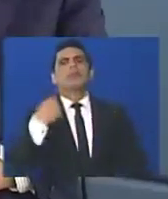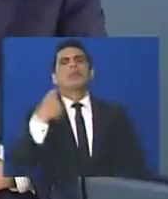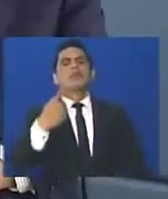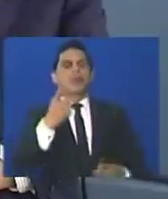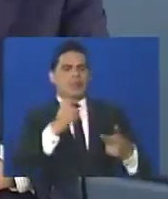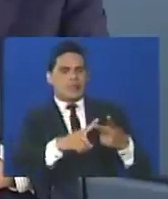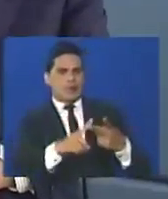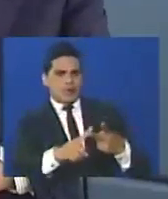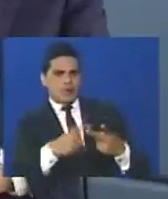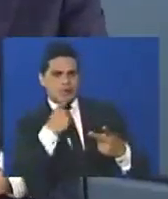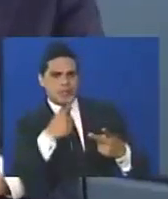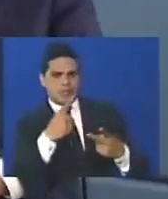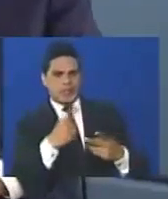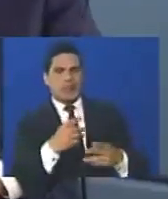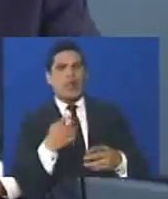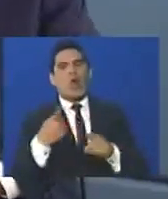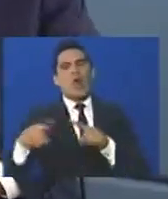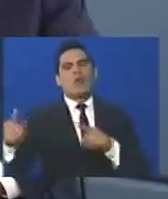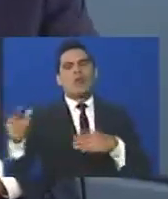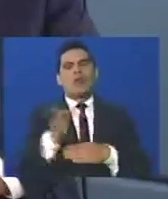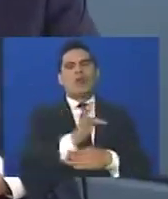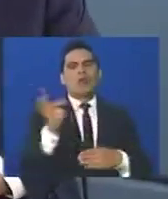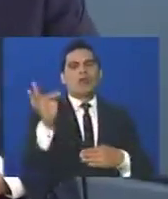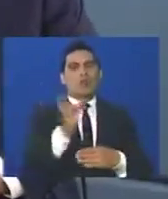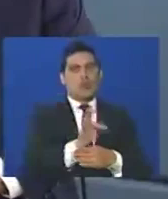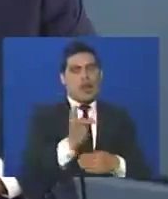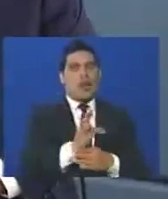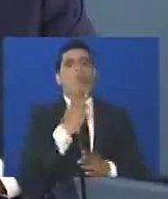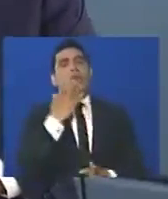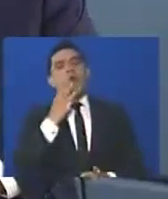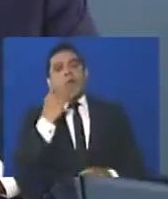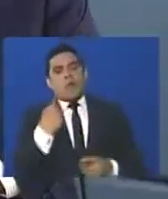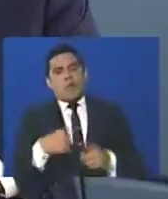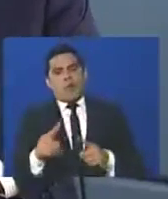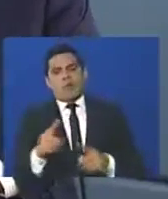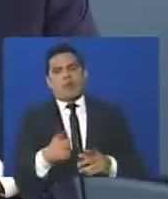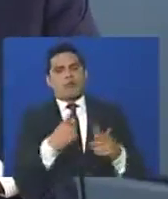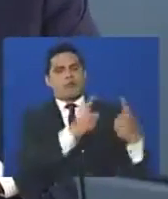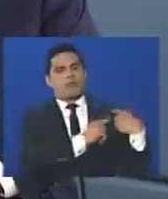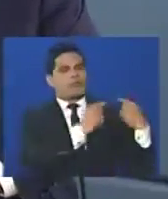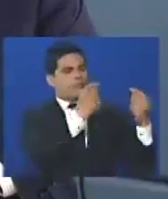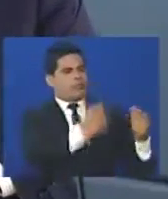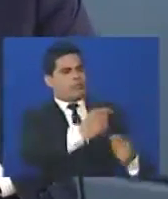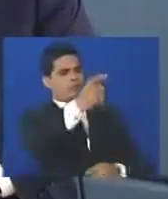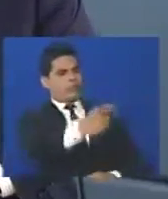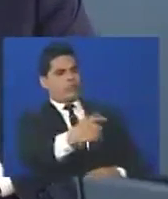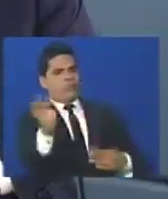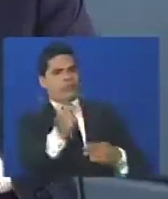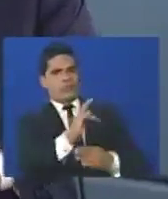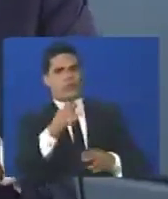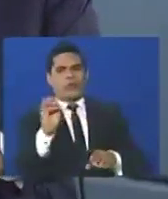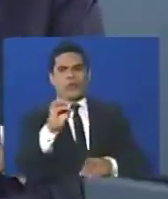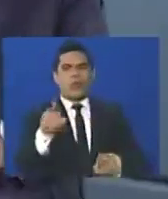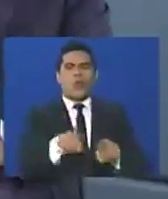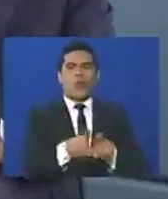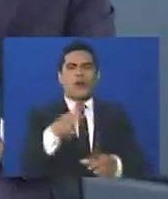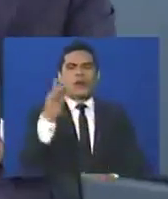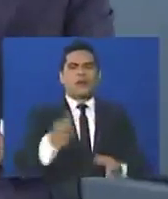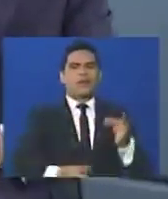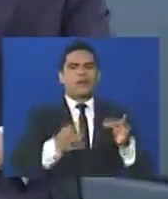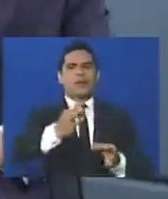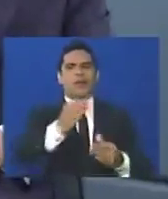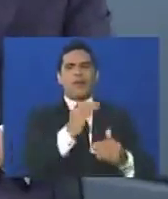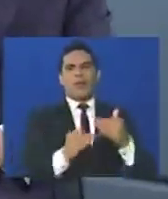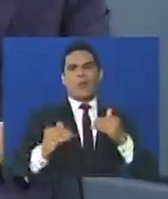segundo grado, designan unos funcionarios, funcionarios, no que son electos por nadie, como unos jueces, que se llaman magistrados del Tribunal